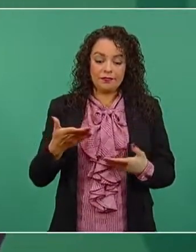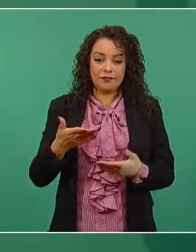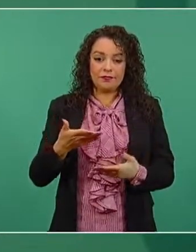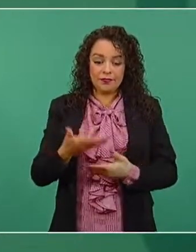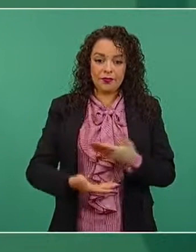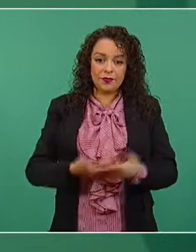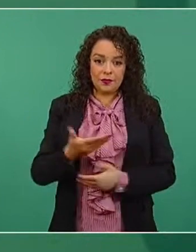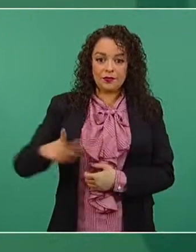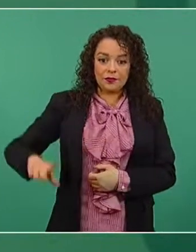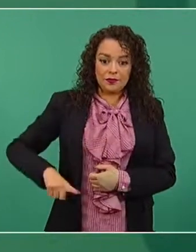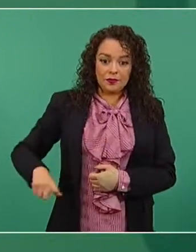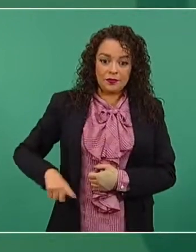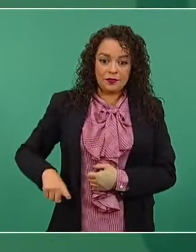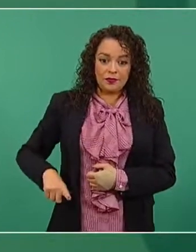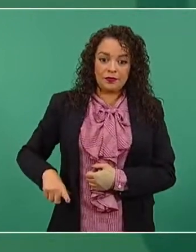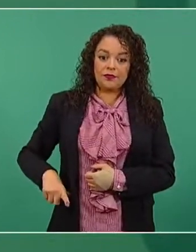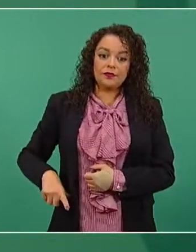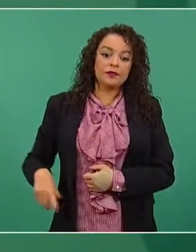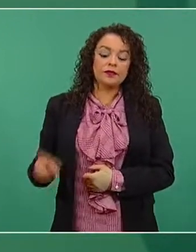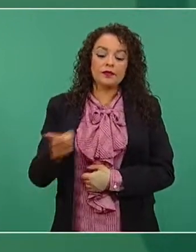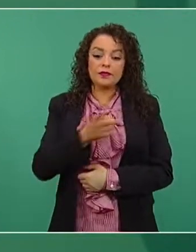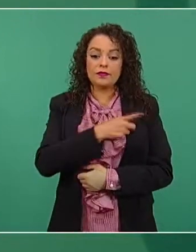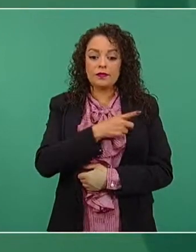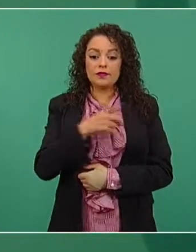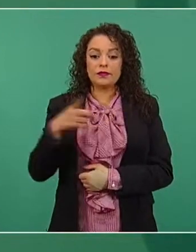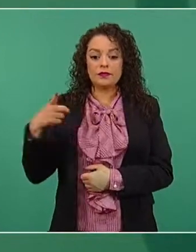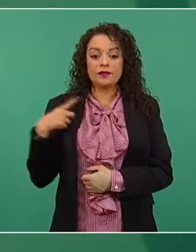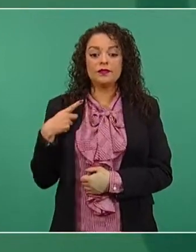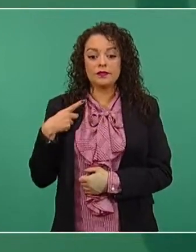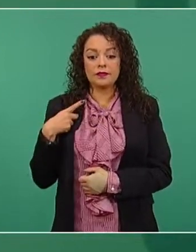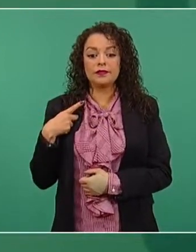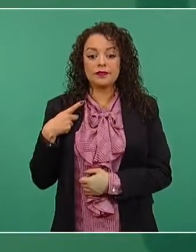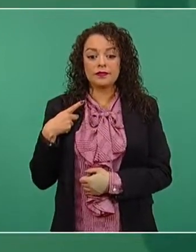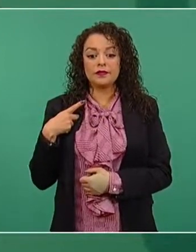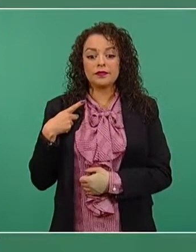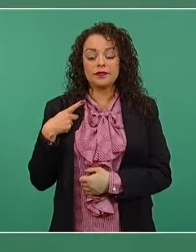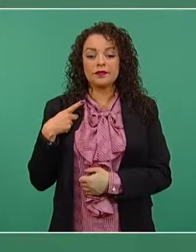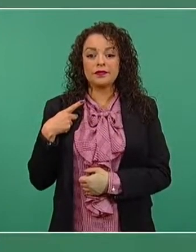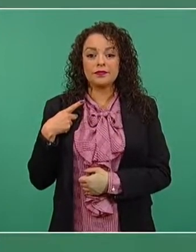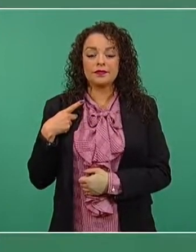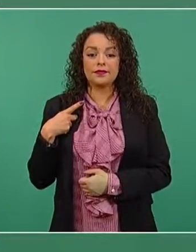con